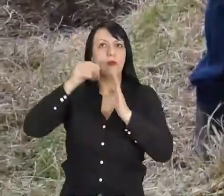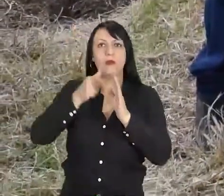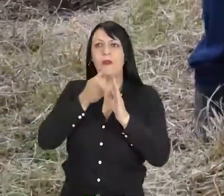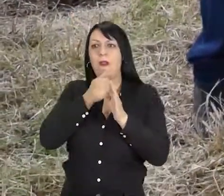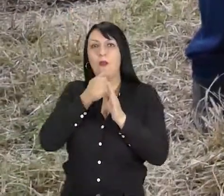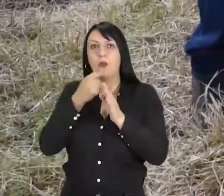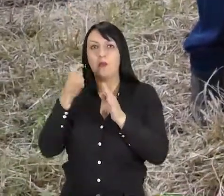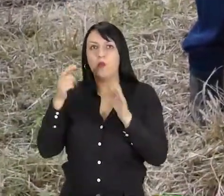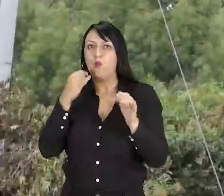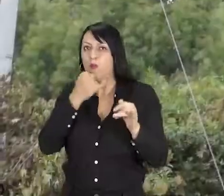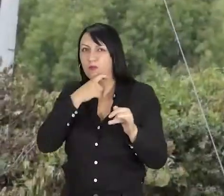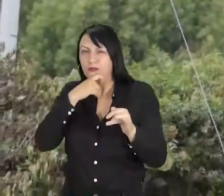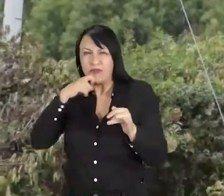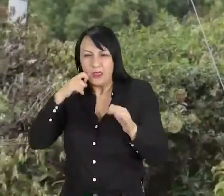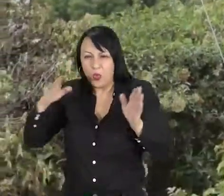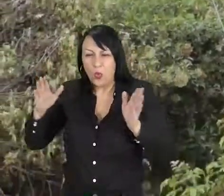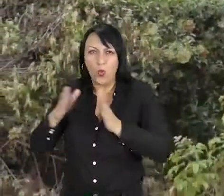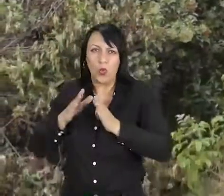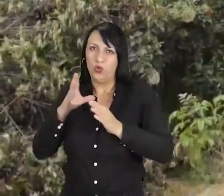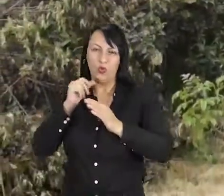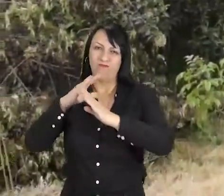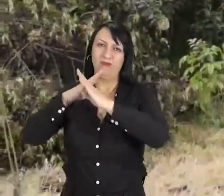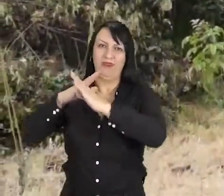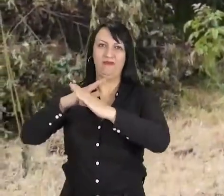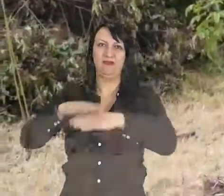de desastecimiento de agua en la región.